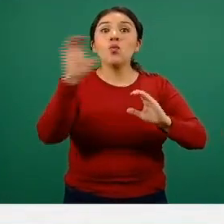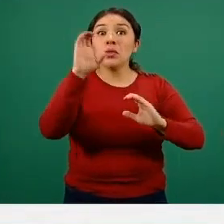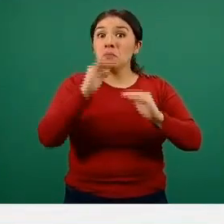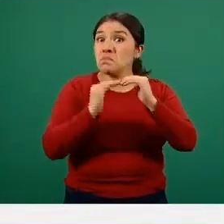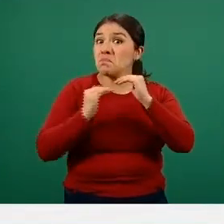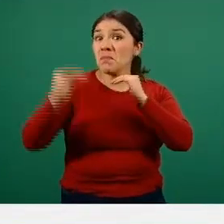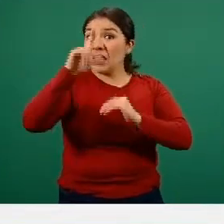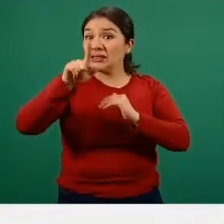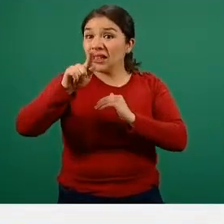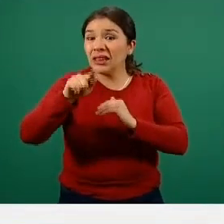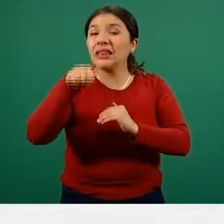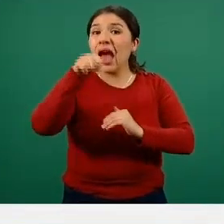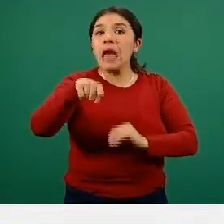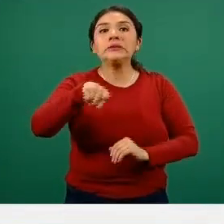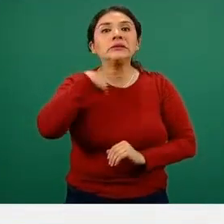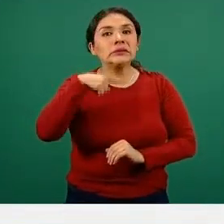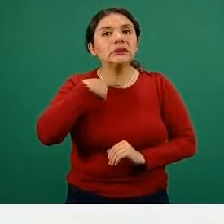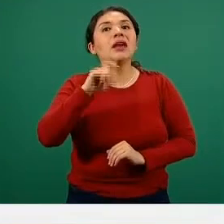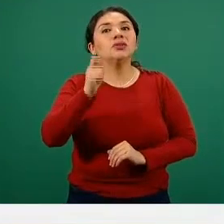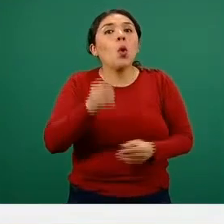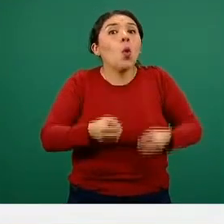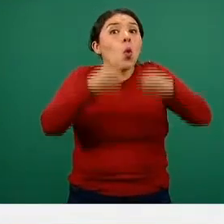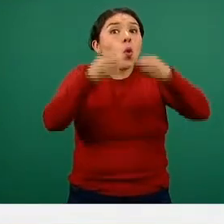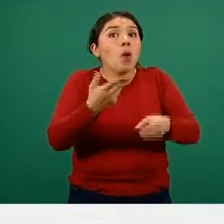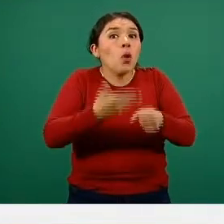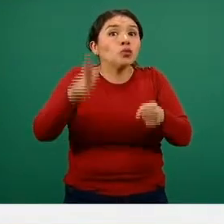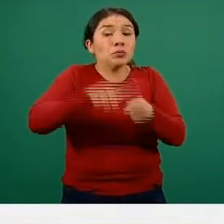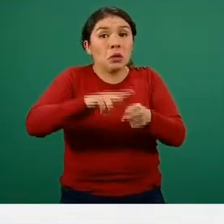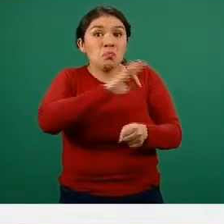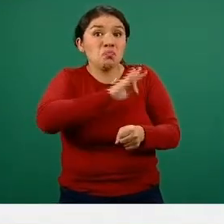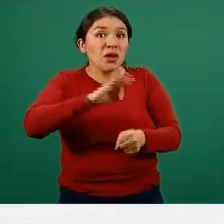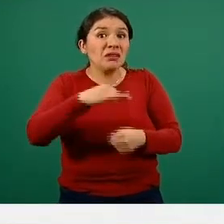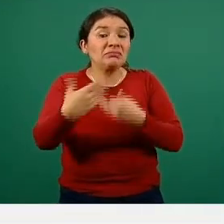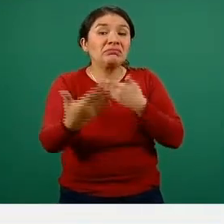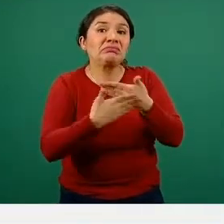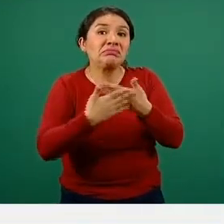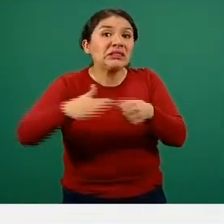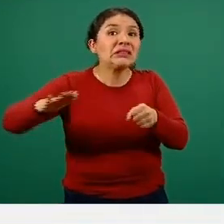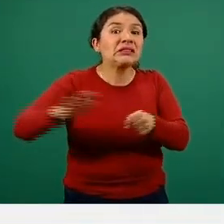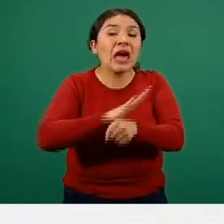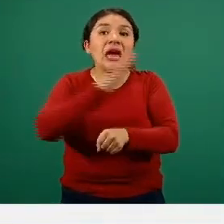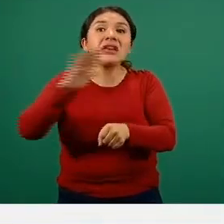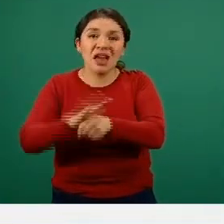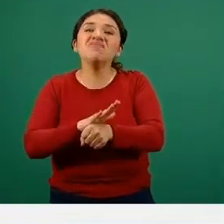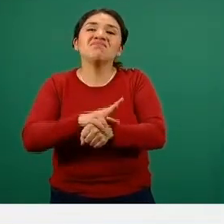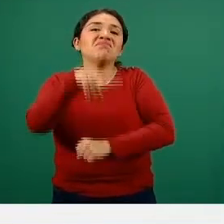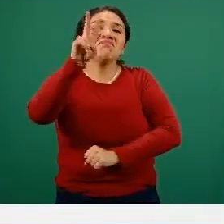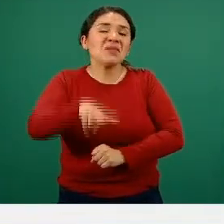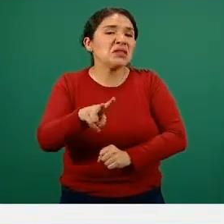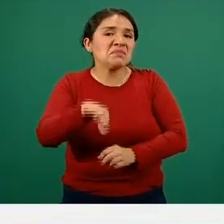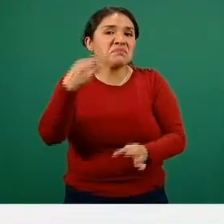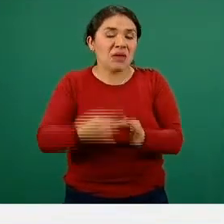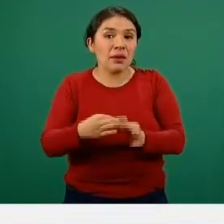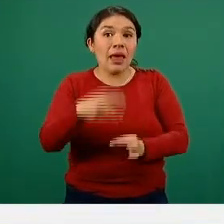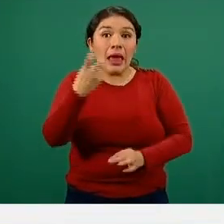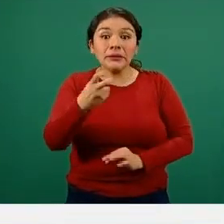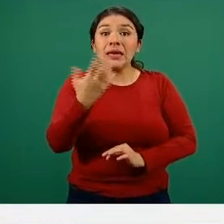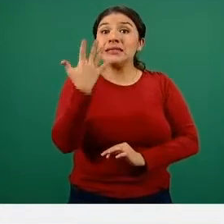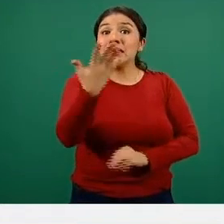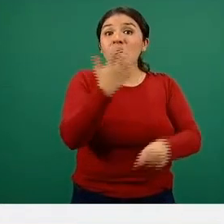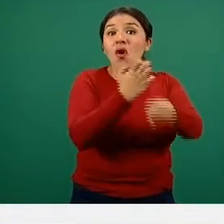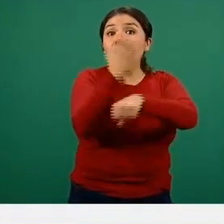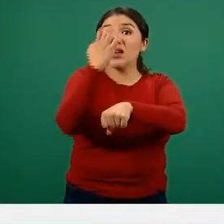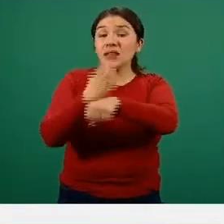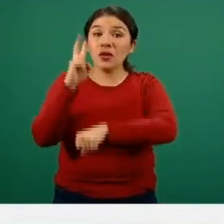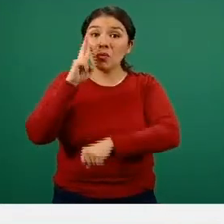superamos, entonces la ocupación y saturación de las unidades es inminente. Y bueno, son cinco entidades